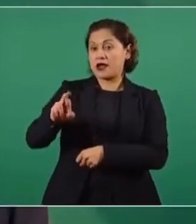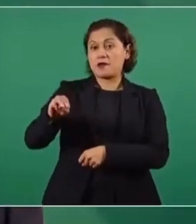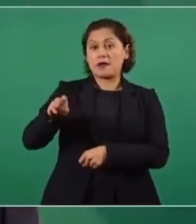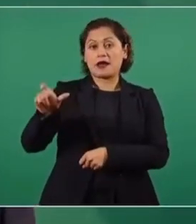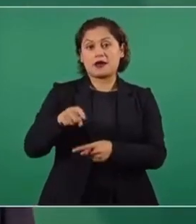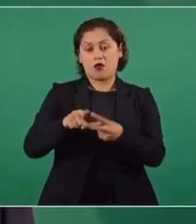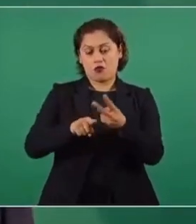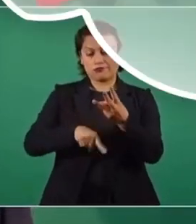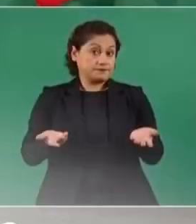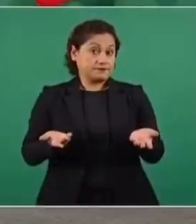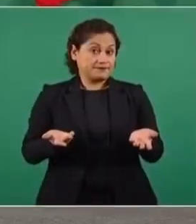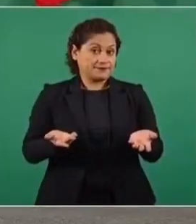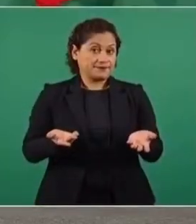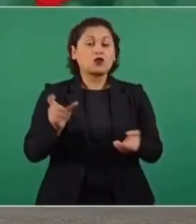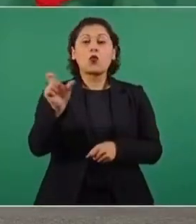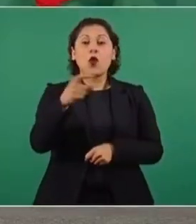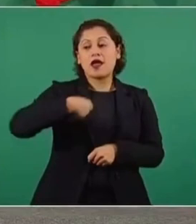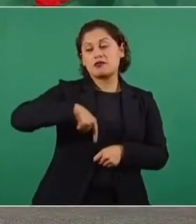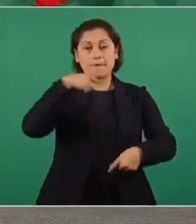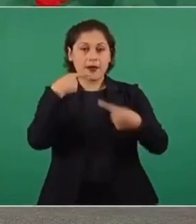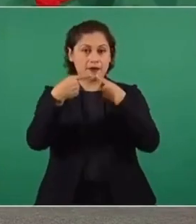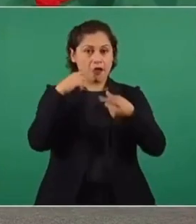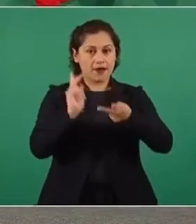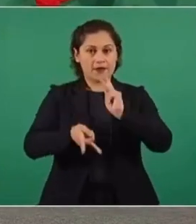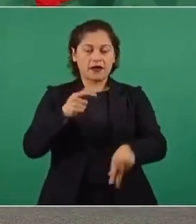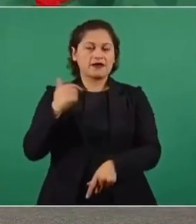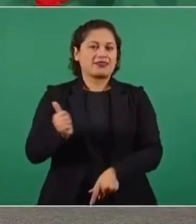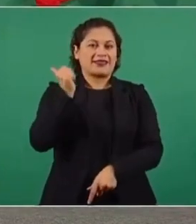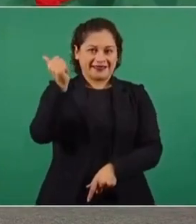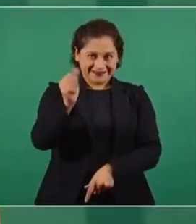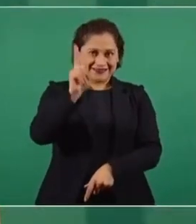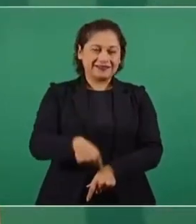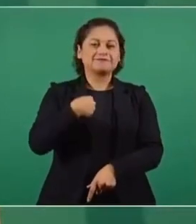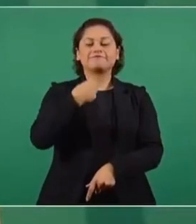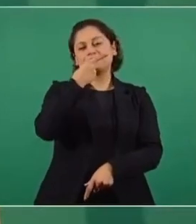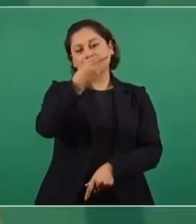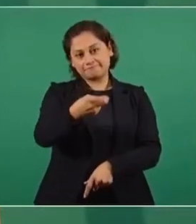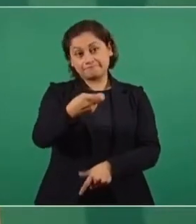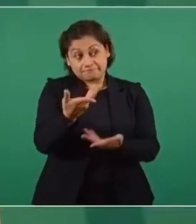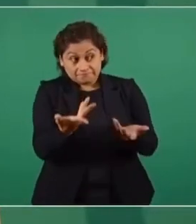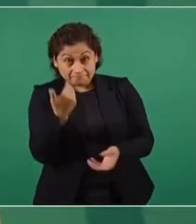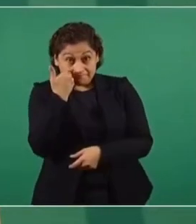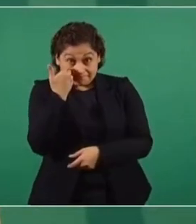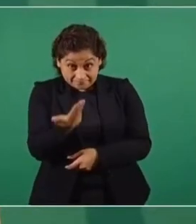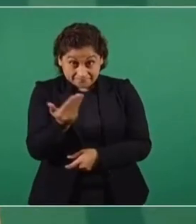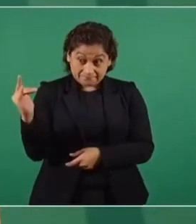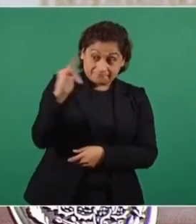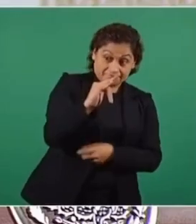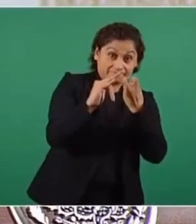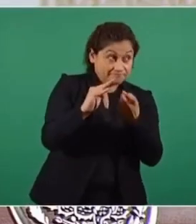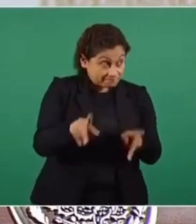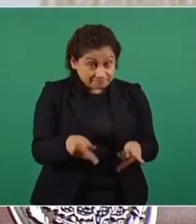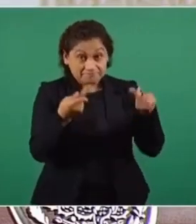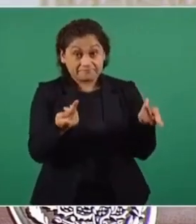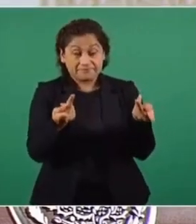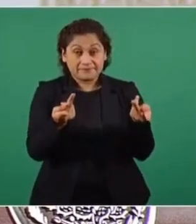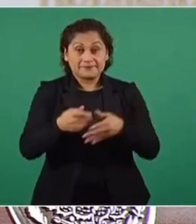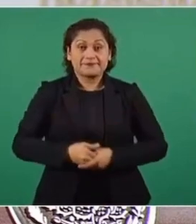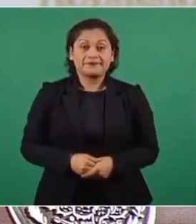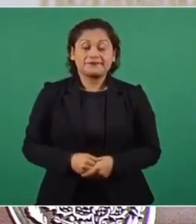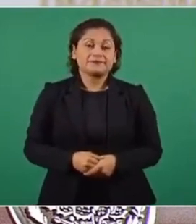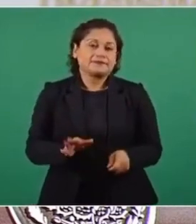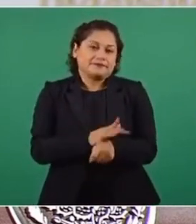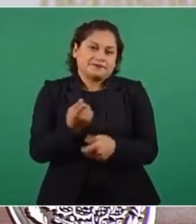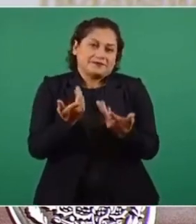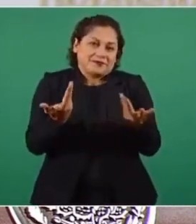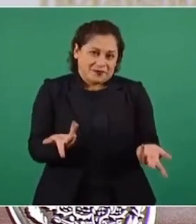los del Fondo de Inversiones. Ahí aproveché también para ofrecerles el avión, porque